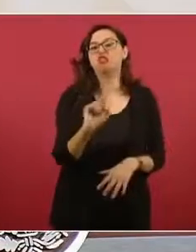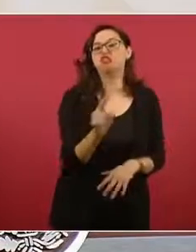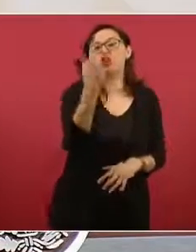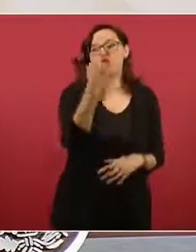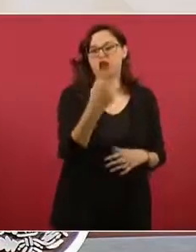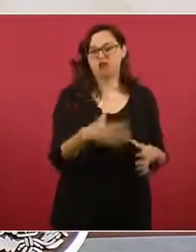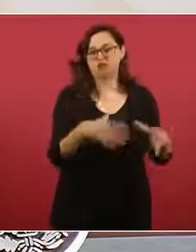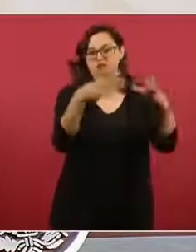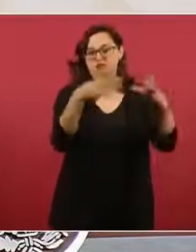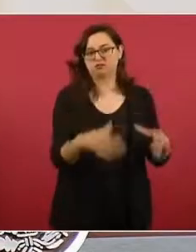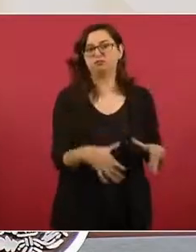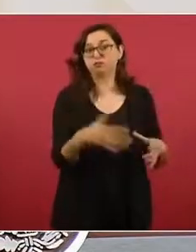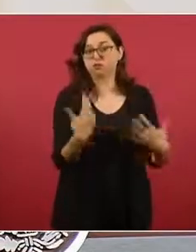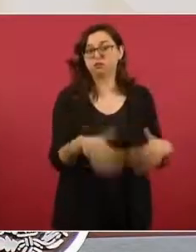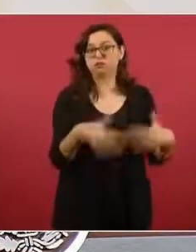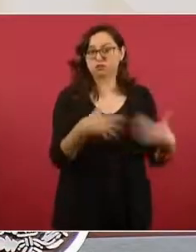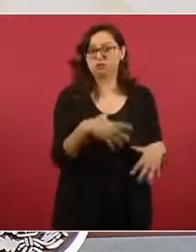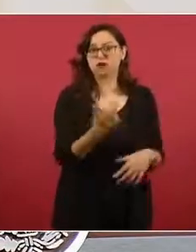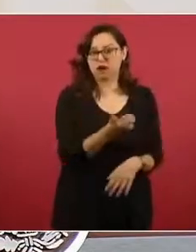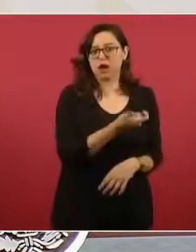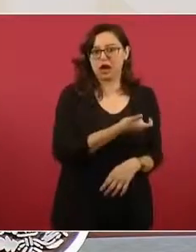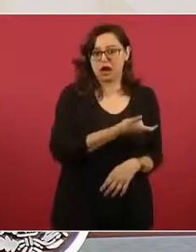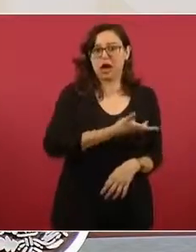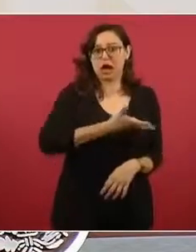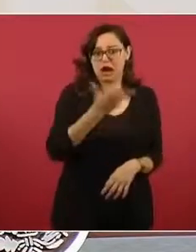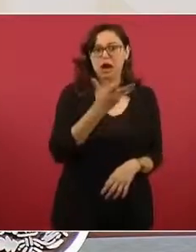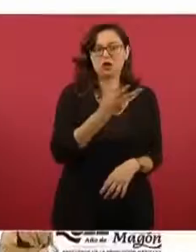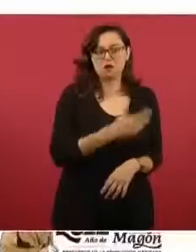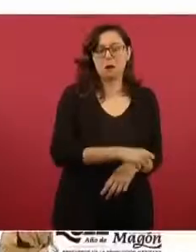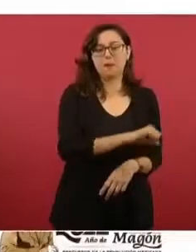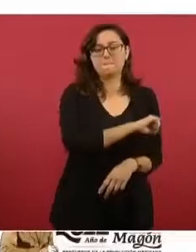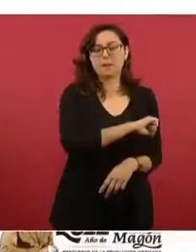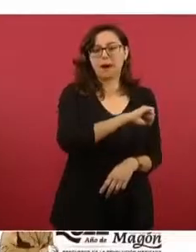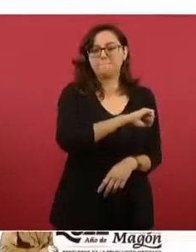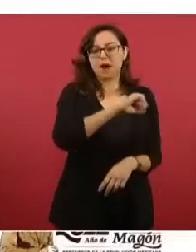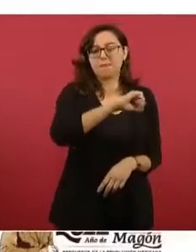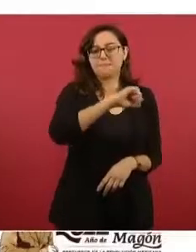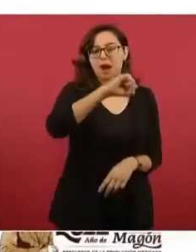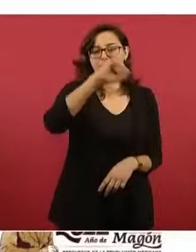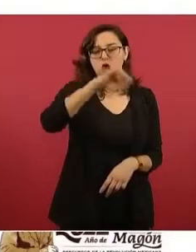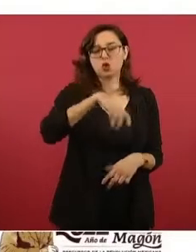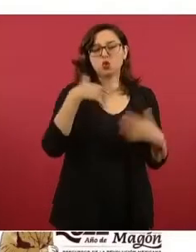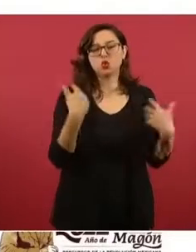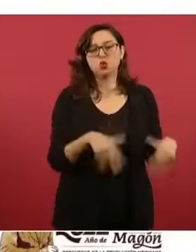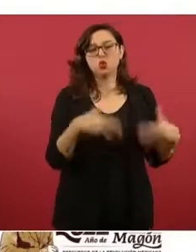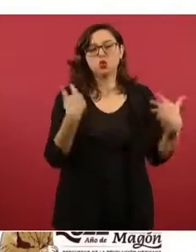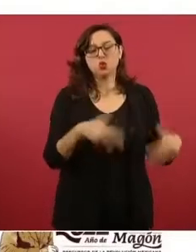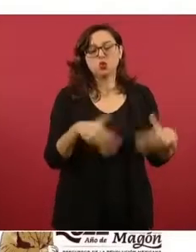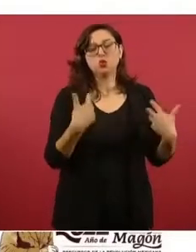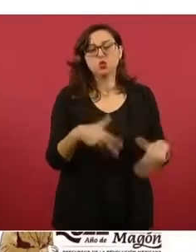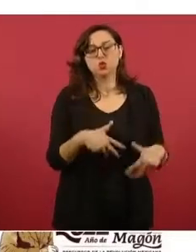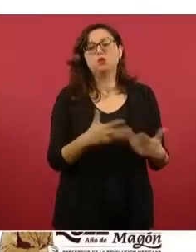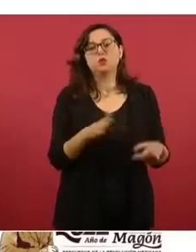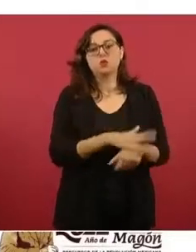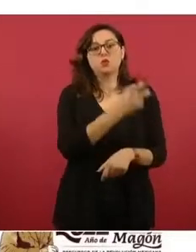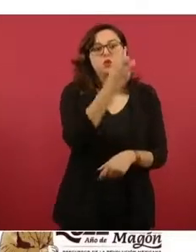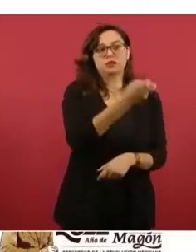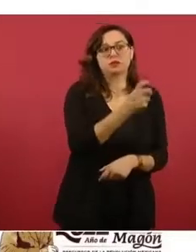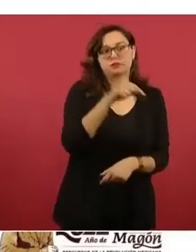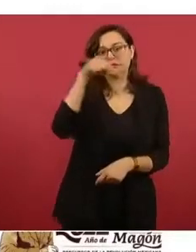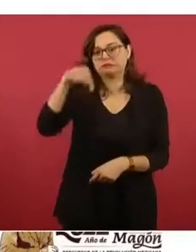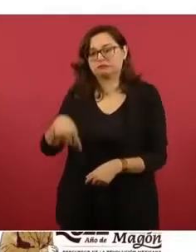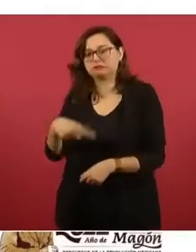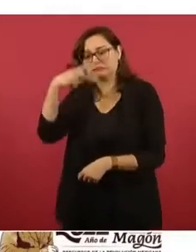claramente que continúa muy presionado y a la alza el mercado internacional. Por eso también aquí en México, por